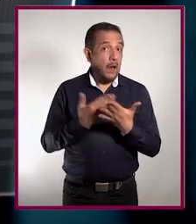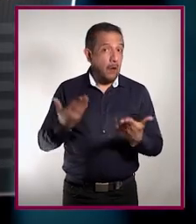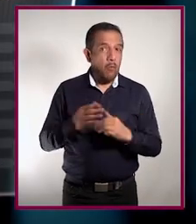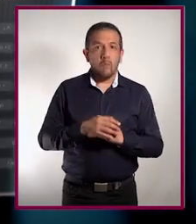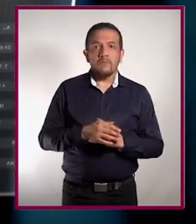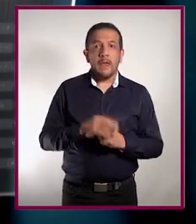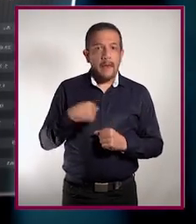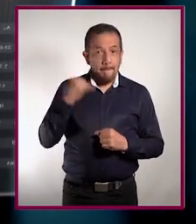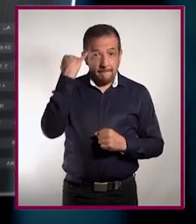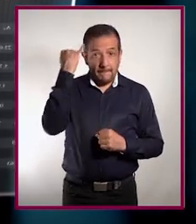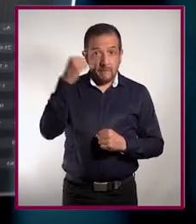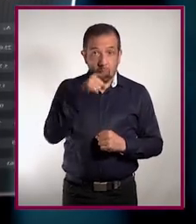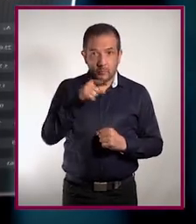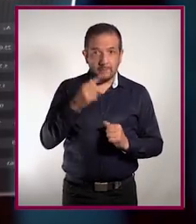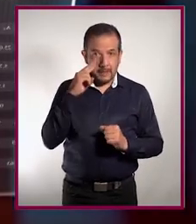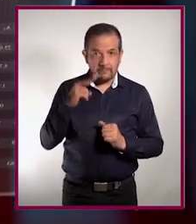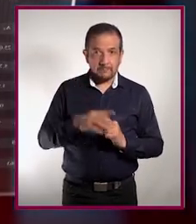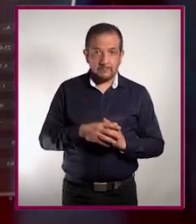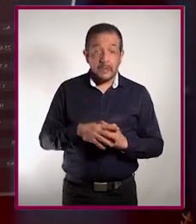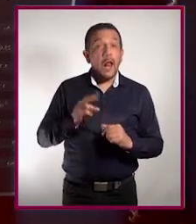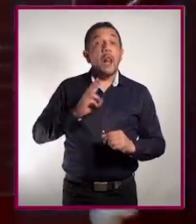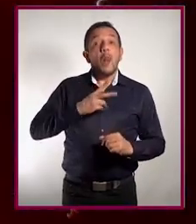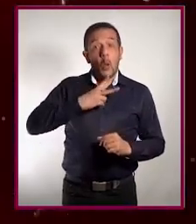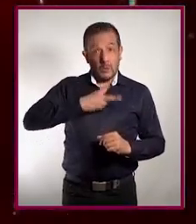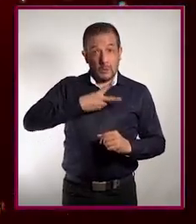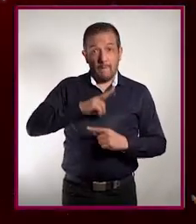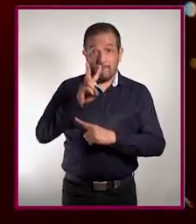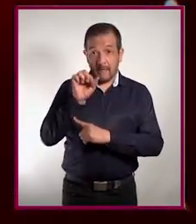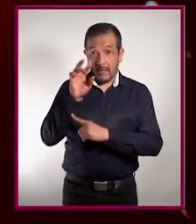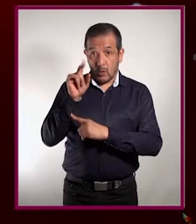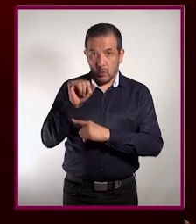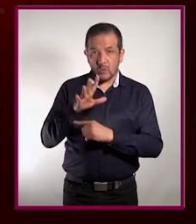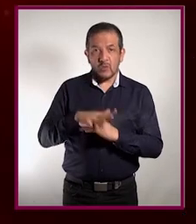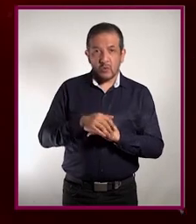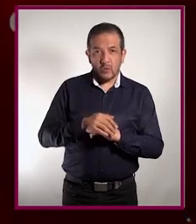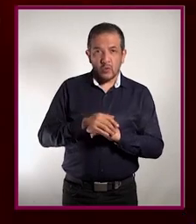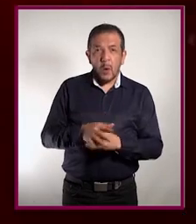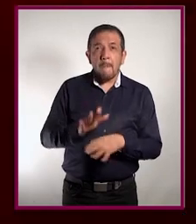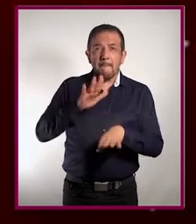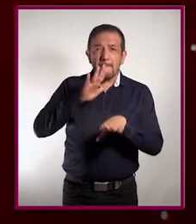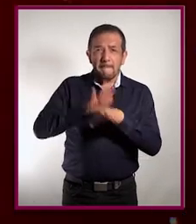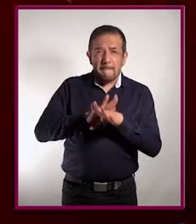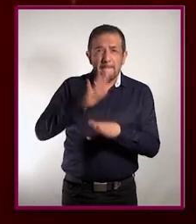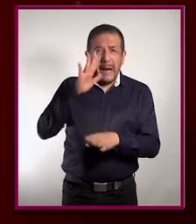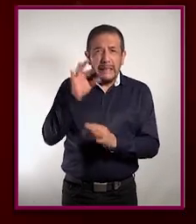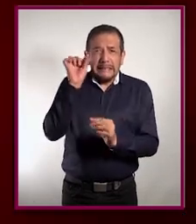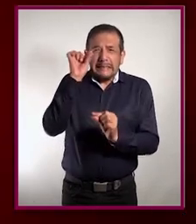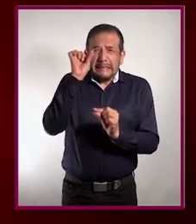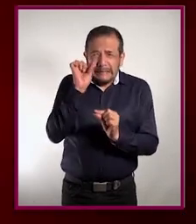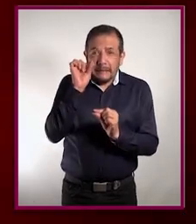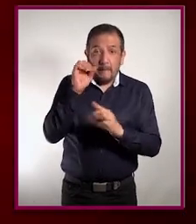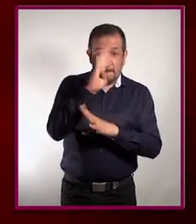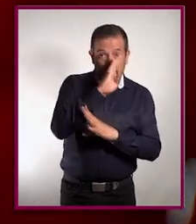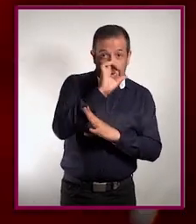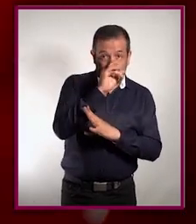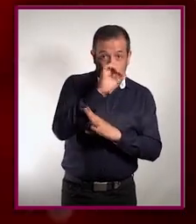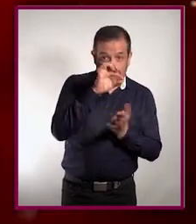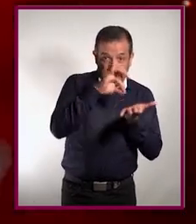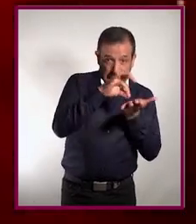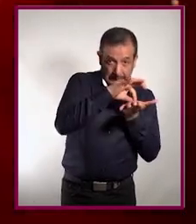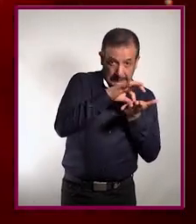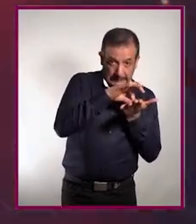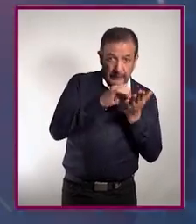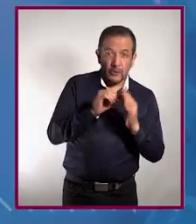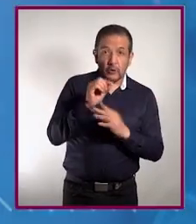Ahora, imagina lo siguiente. Los virus son entre 10 y 100 veces más pequeños que una bacteria. En esa misma